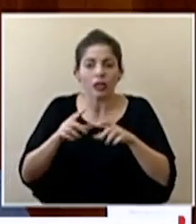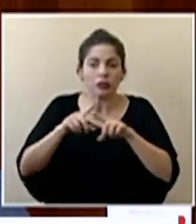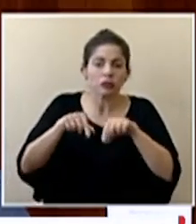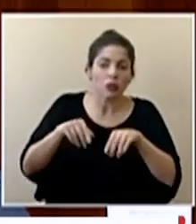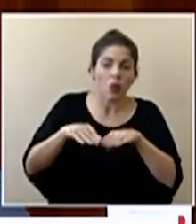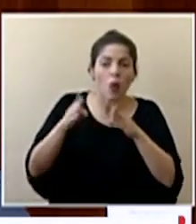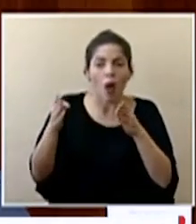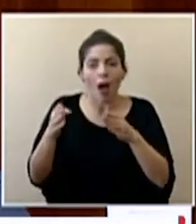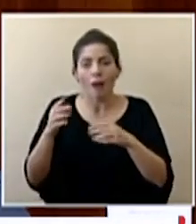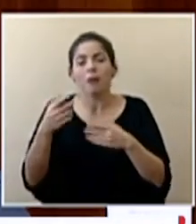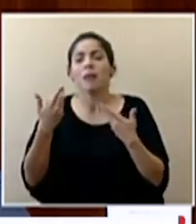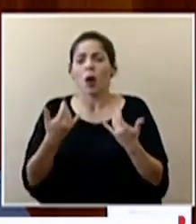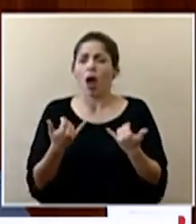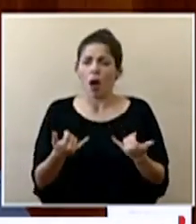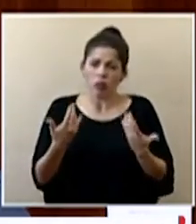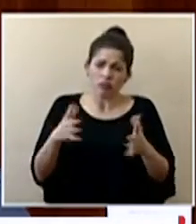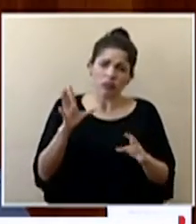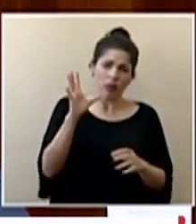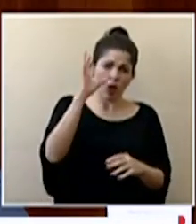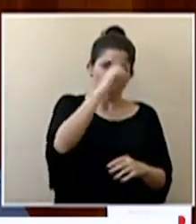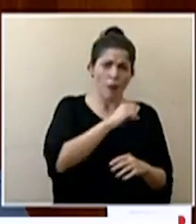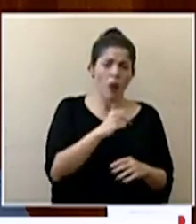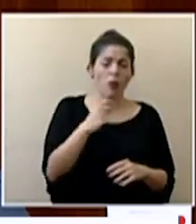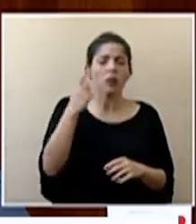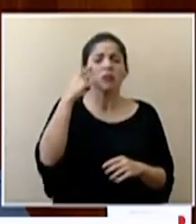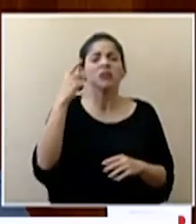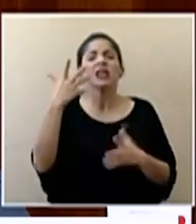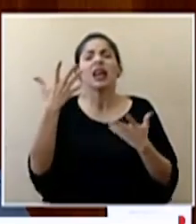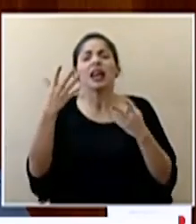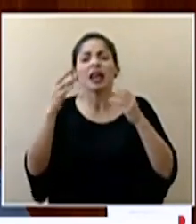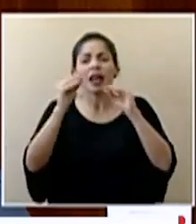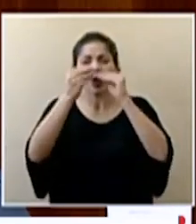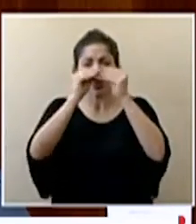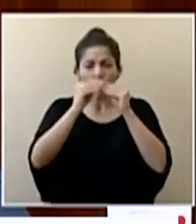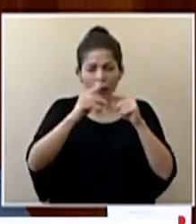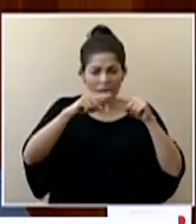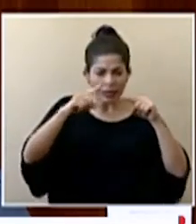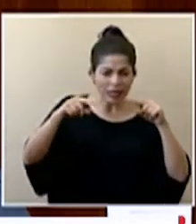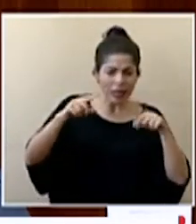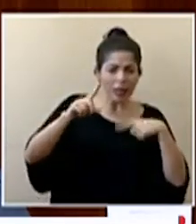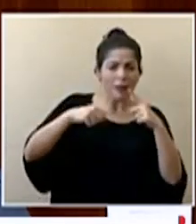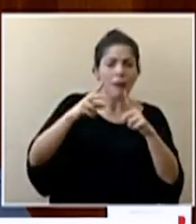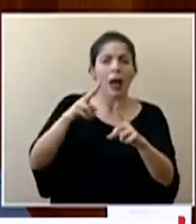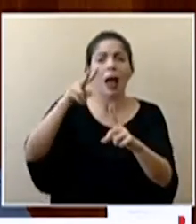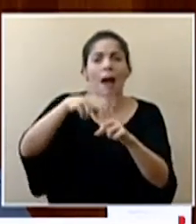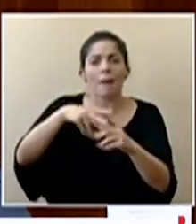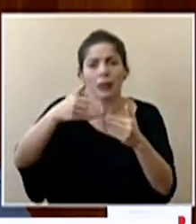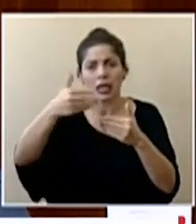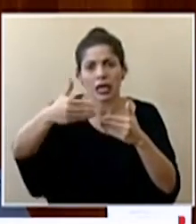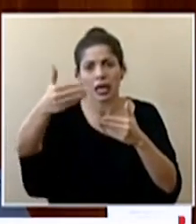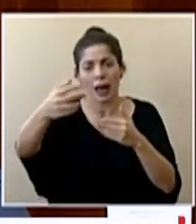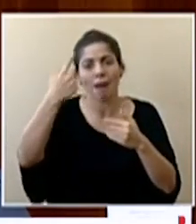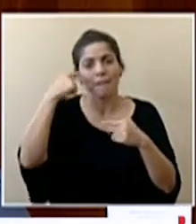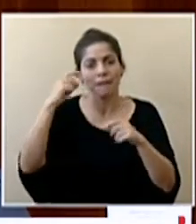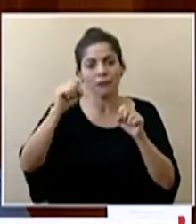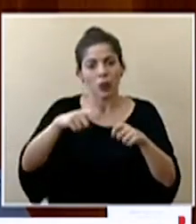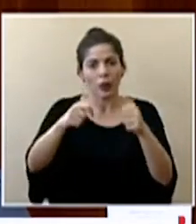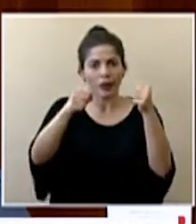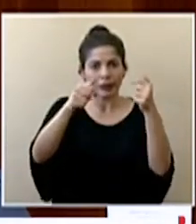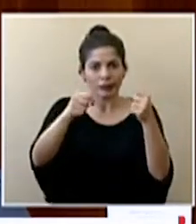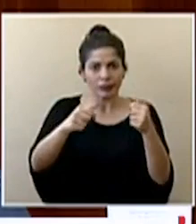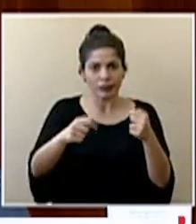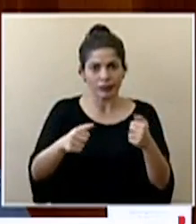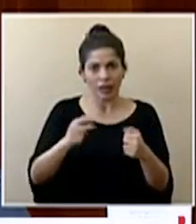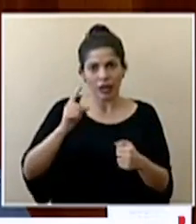que ya se está contemplando cuáles son los algoritmos que podríamos eventualmente aplicar para ir levantando esas